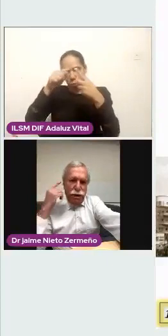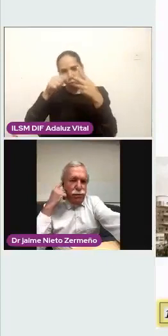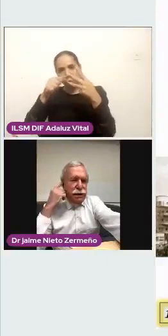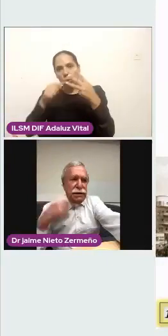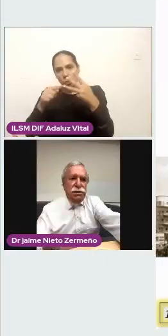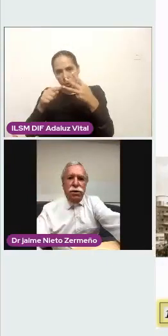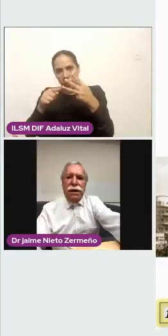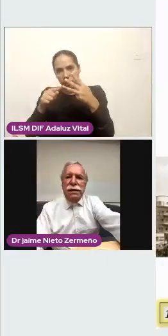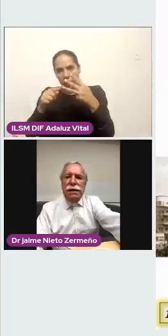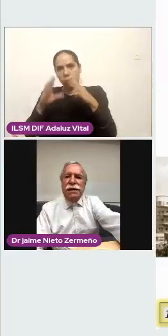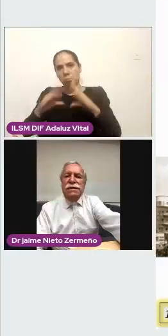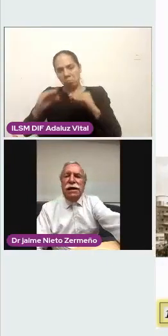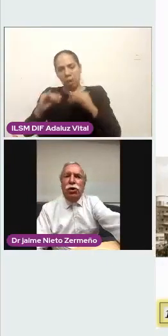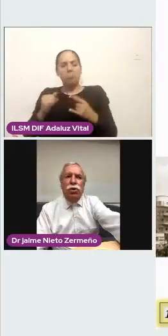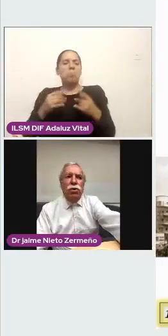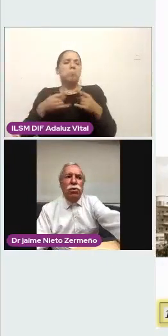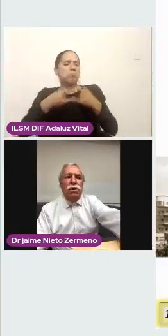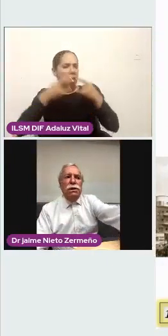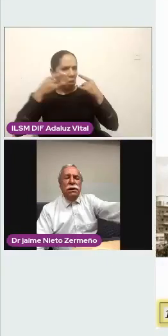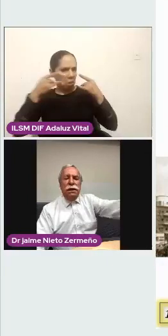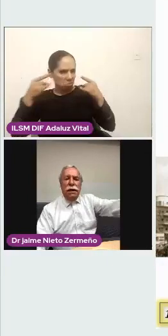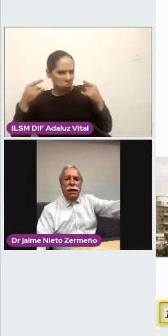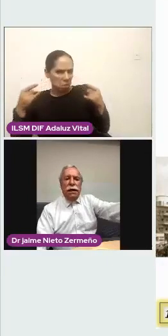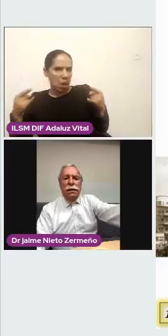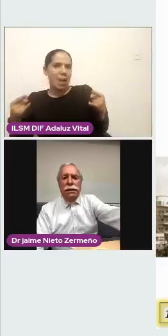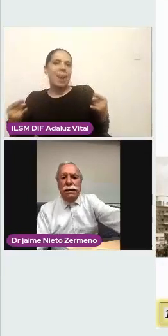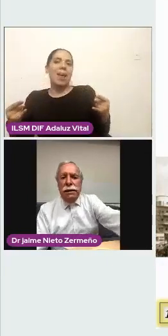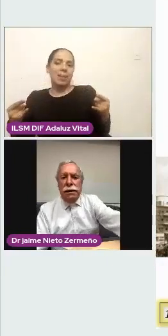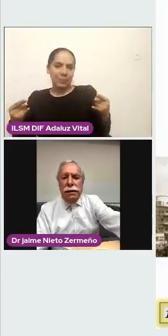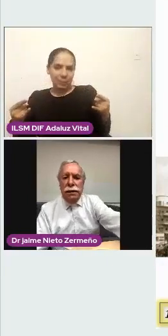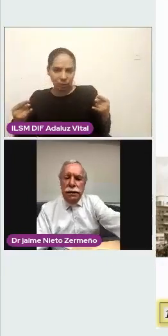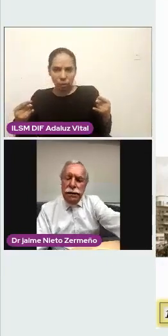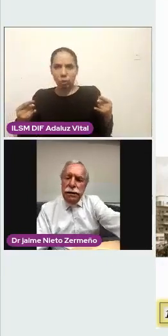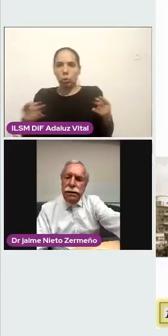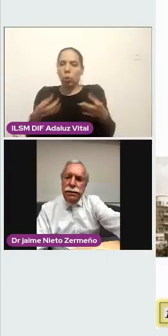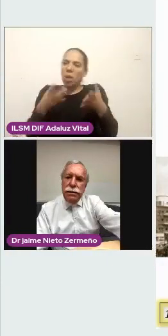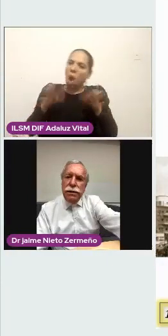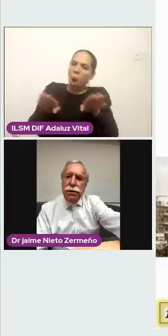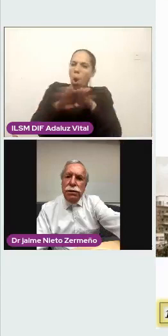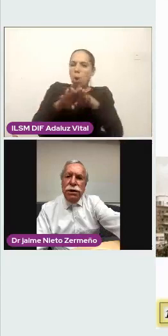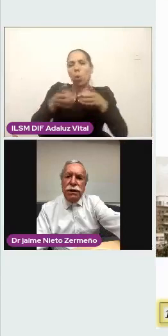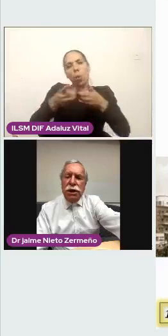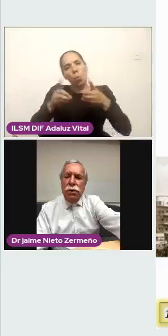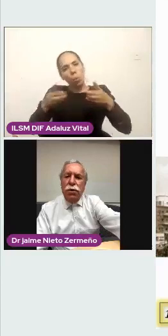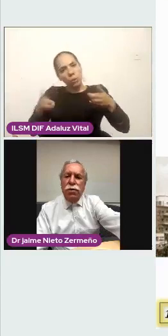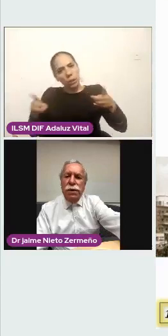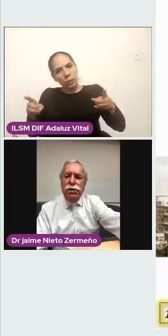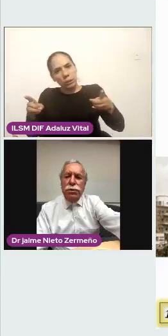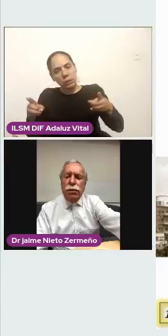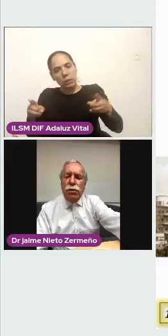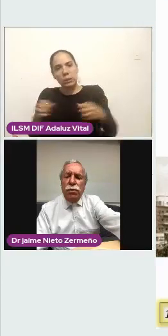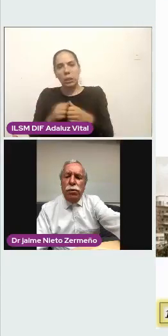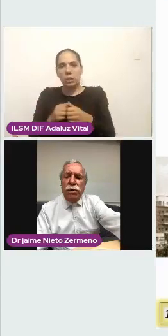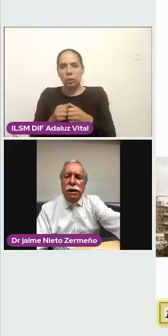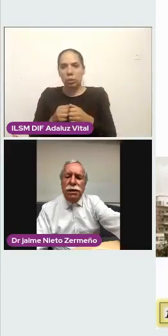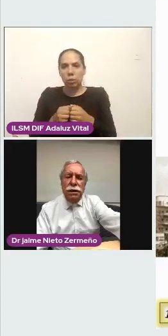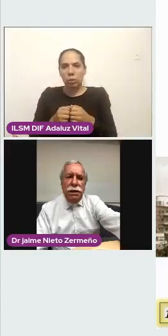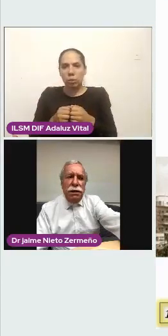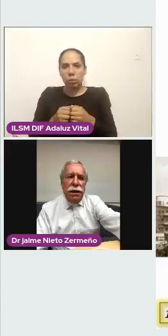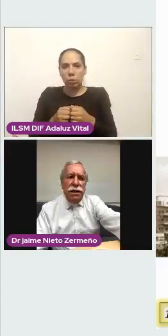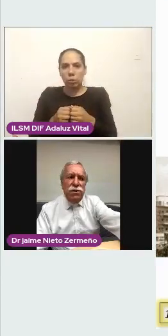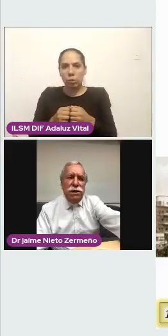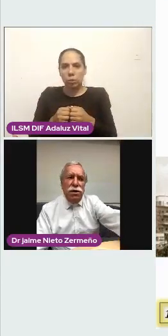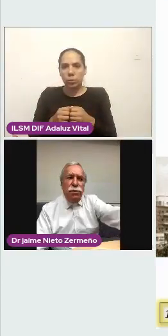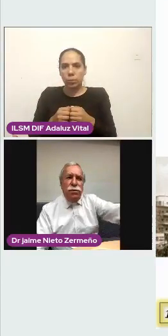una parte histórica del desarrollo de la, de la, creo que me quitaron movimiento, pero no importa,